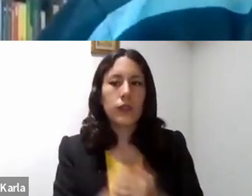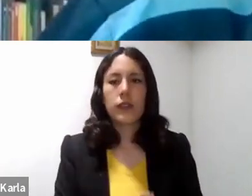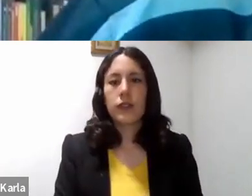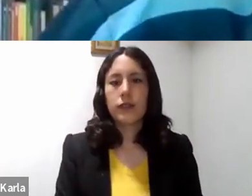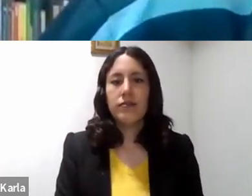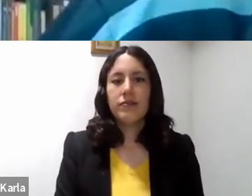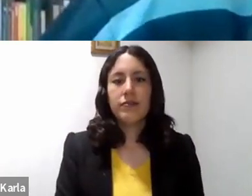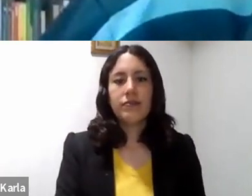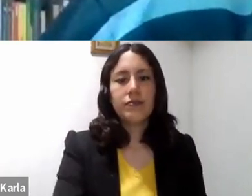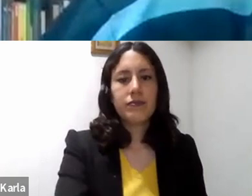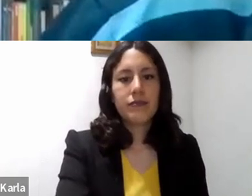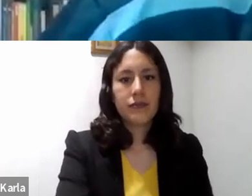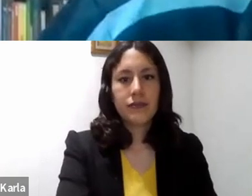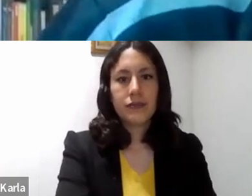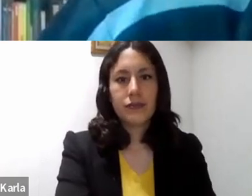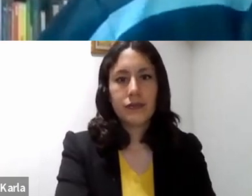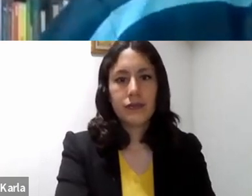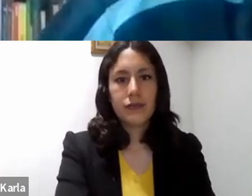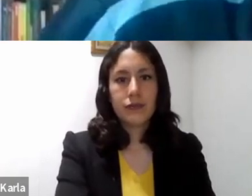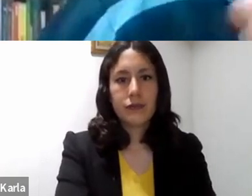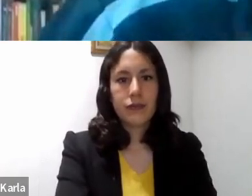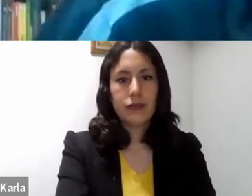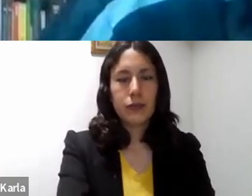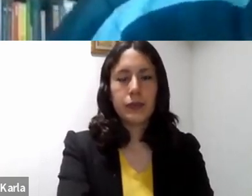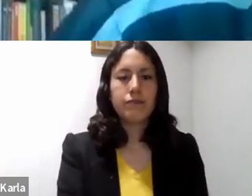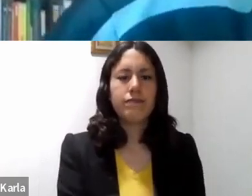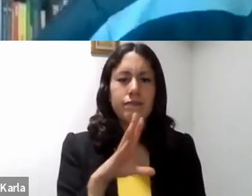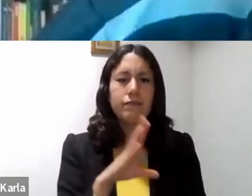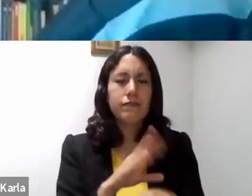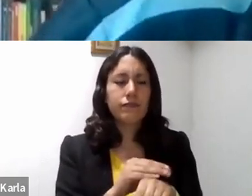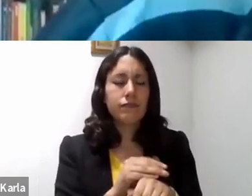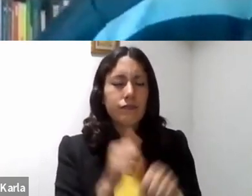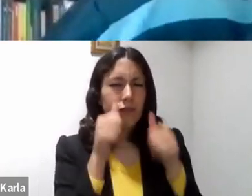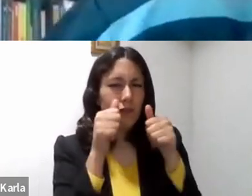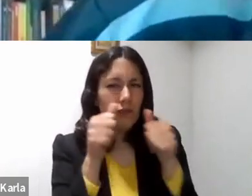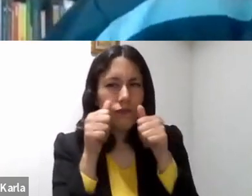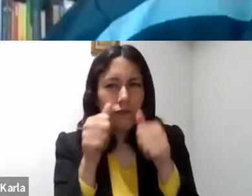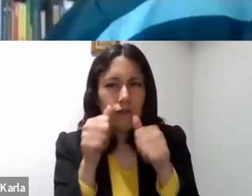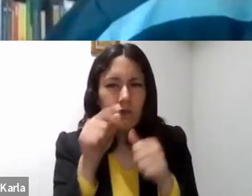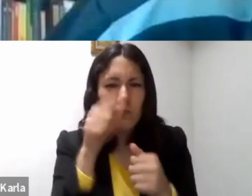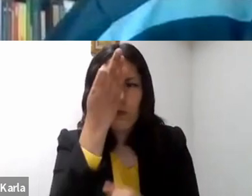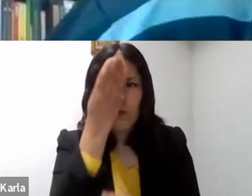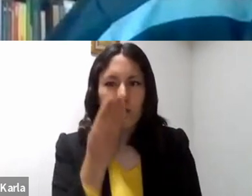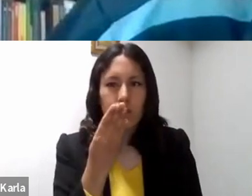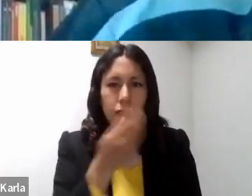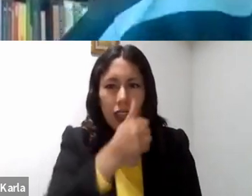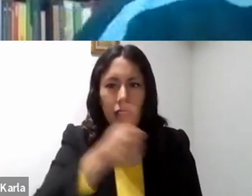dejar que que nos interpele, que nos hable cada una de estas figuras que vamos, que vemos en pantalla.